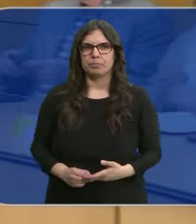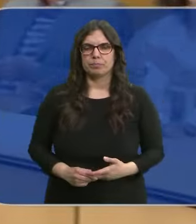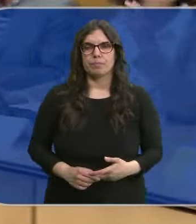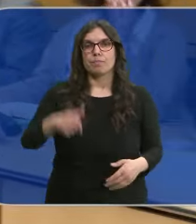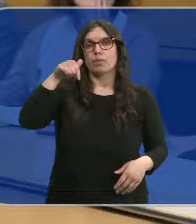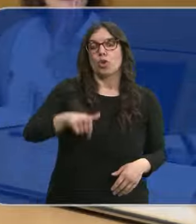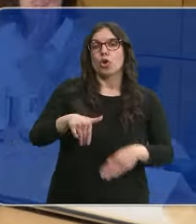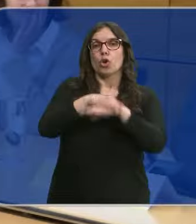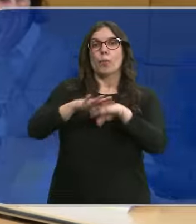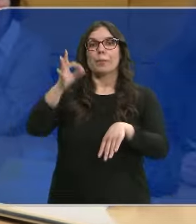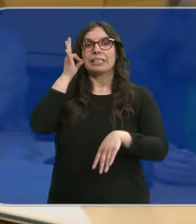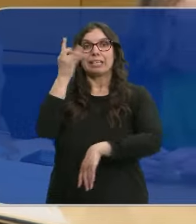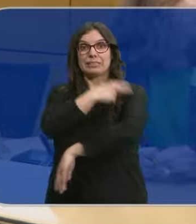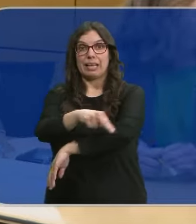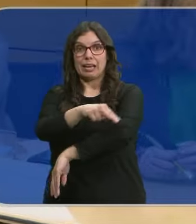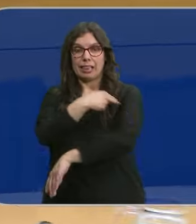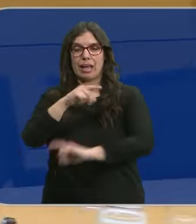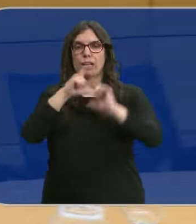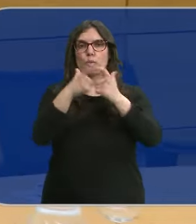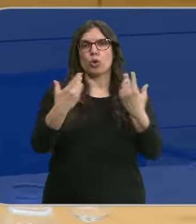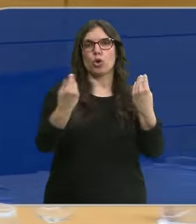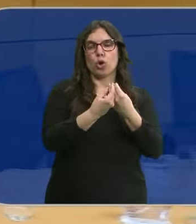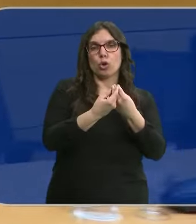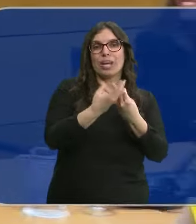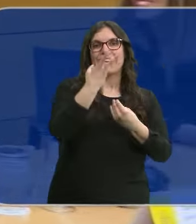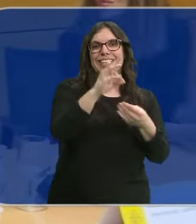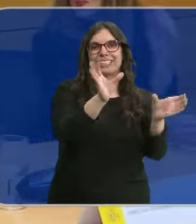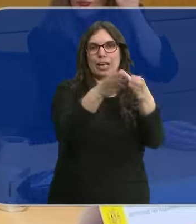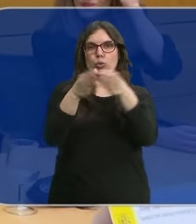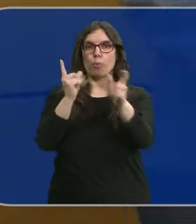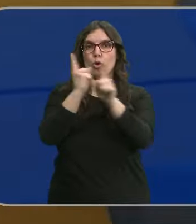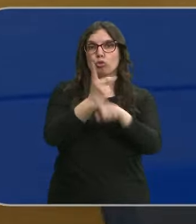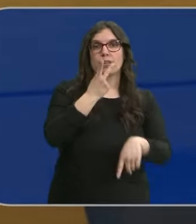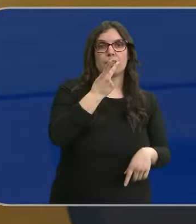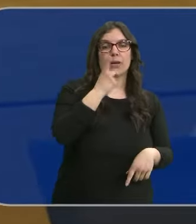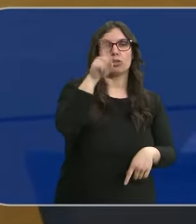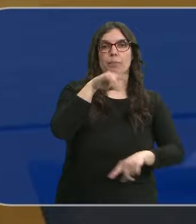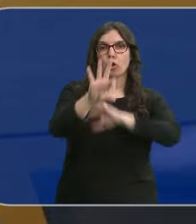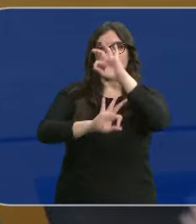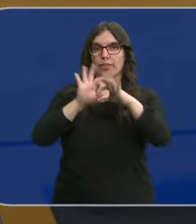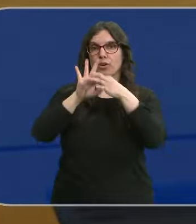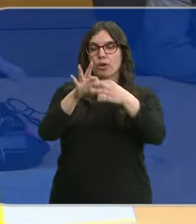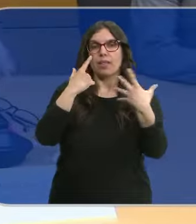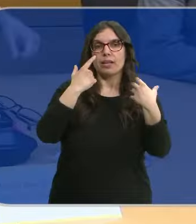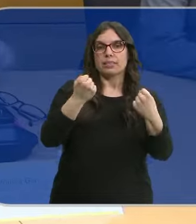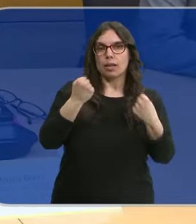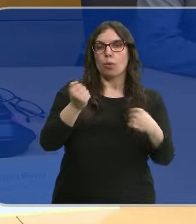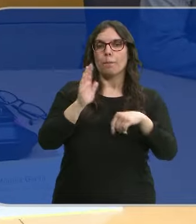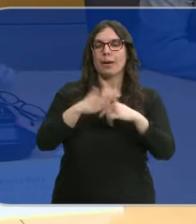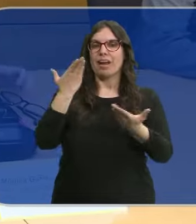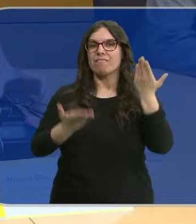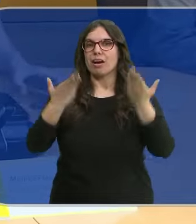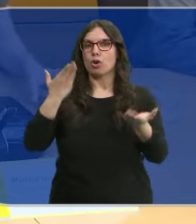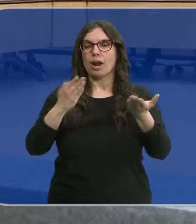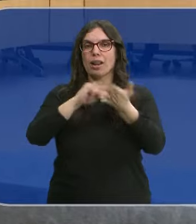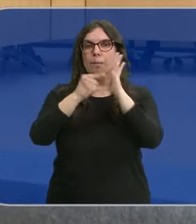Hoy la ministra de Sanidad, Mónica García, se ha reunido con alrededor de 30 grupos antitabaco y organizaciones relacionadas con la salud para evaluar